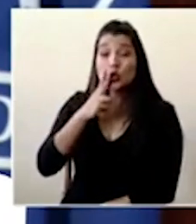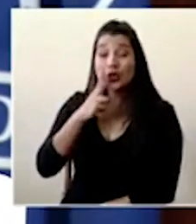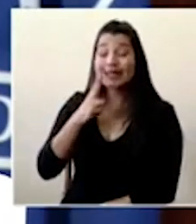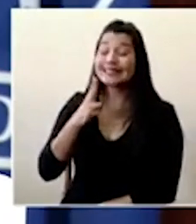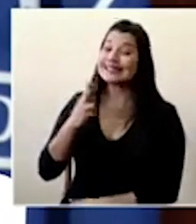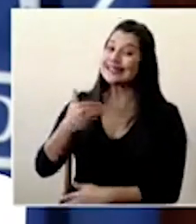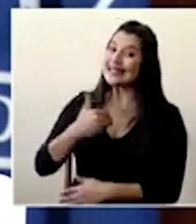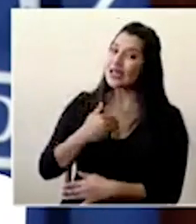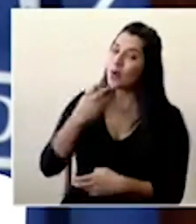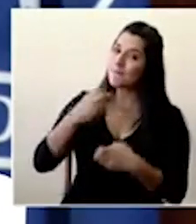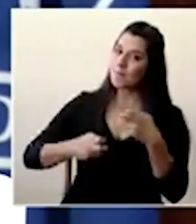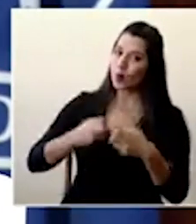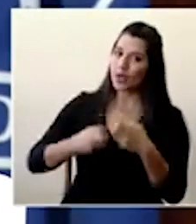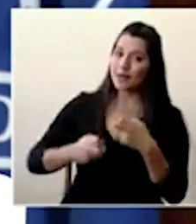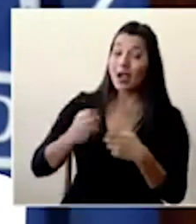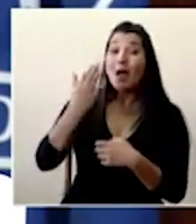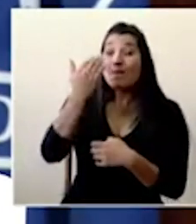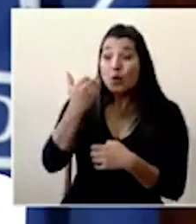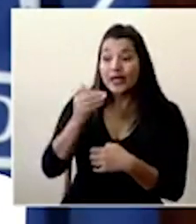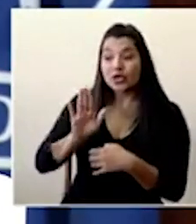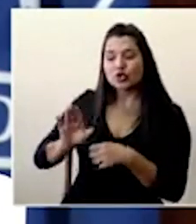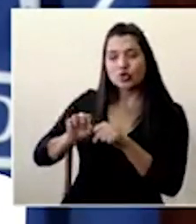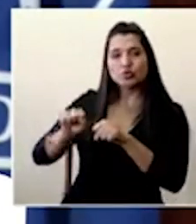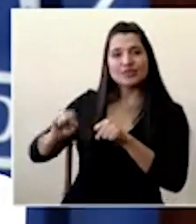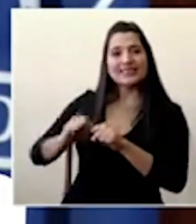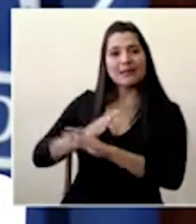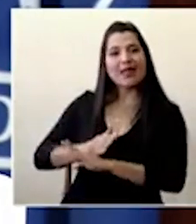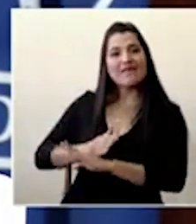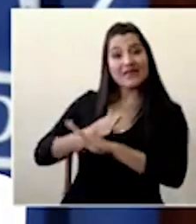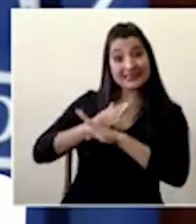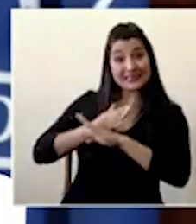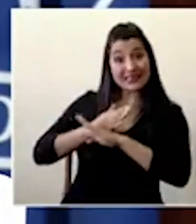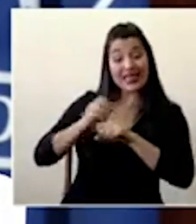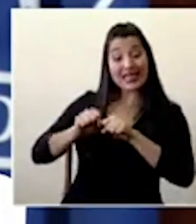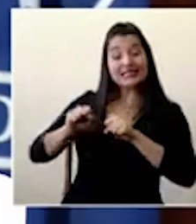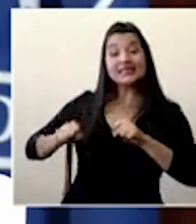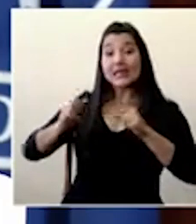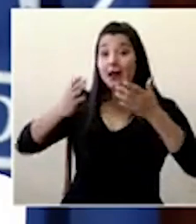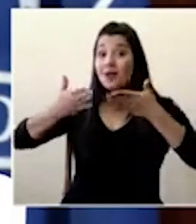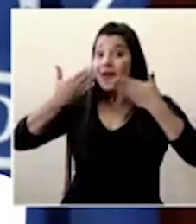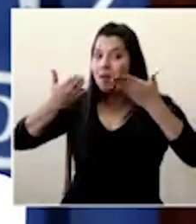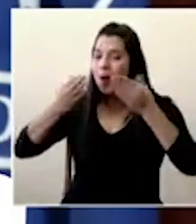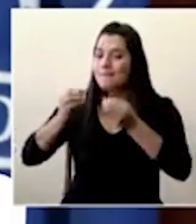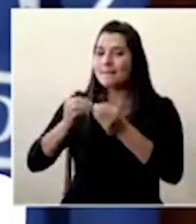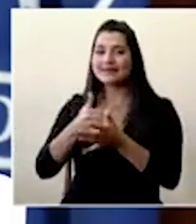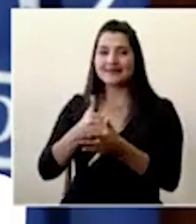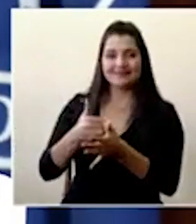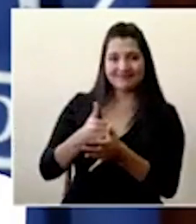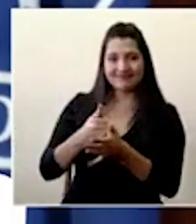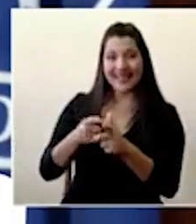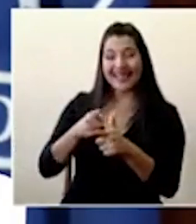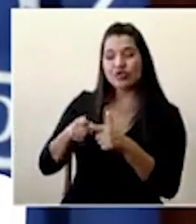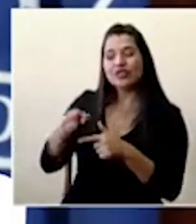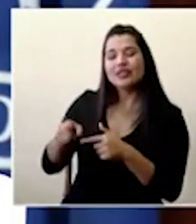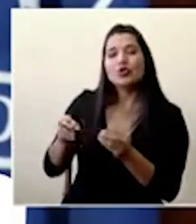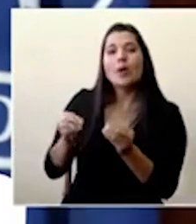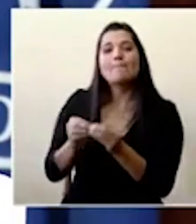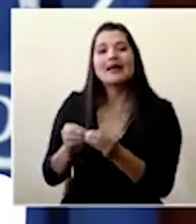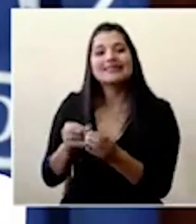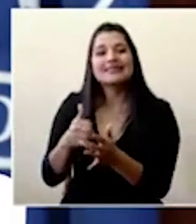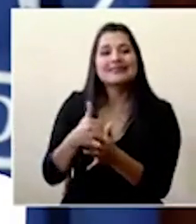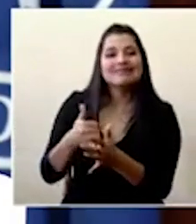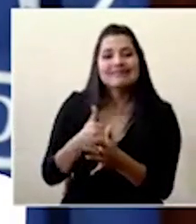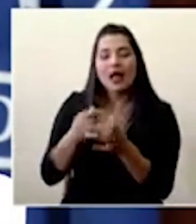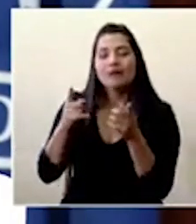mecanismos de defensa normales de la vía respiratoria y son más propensos a infecciones. Entonces, también, desde ese